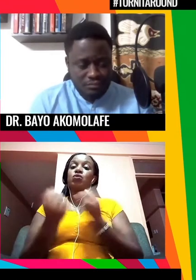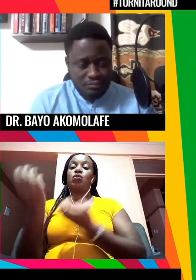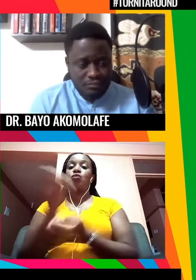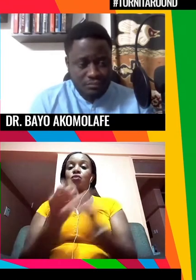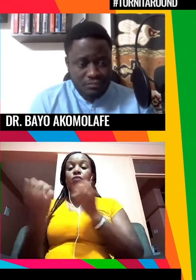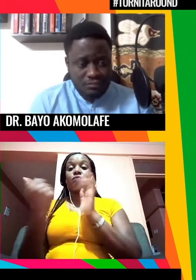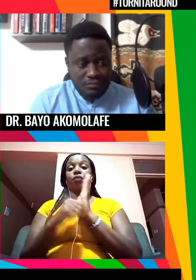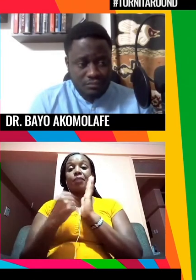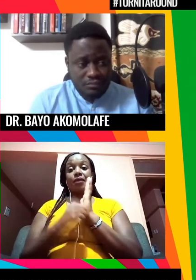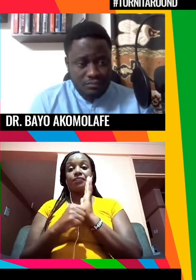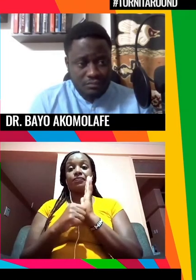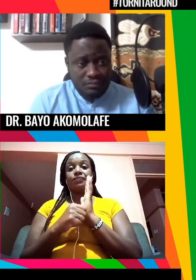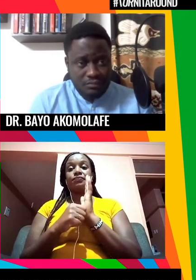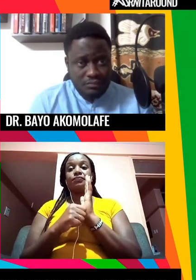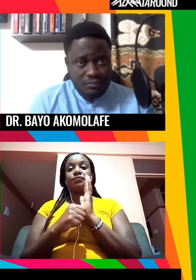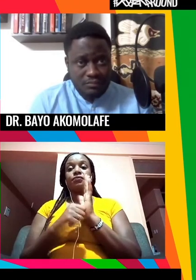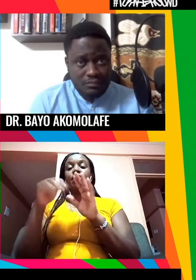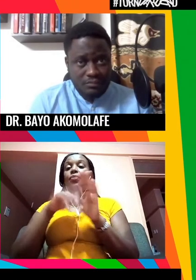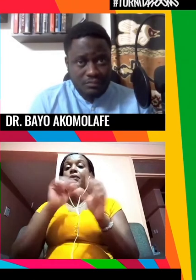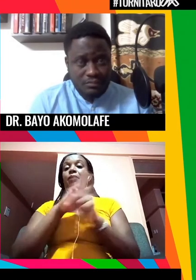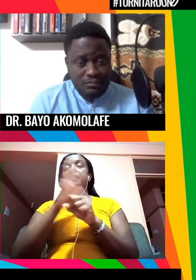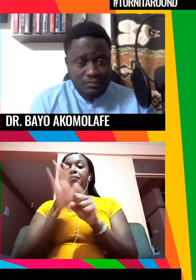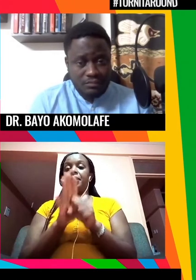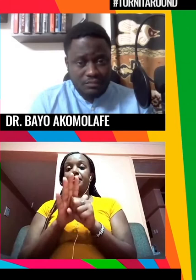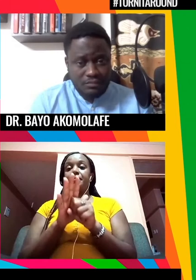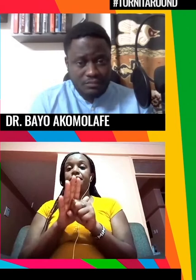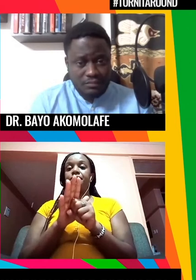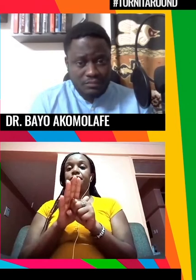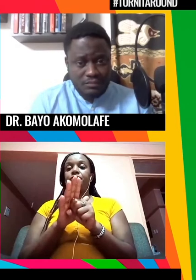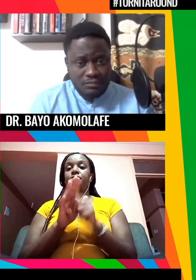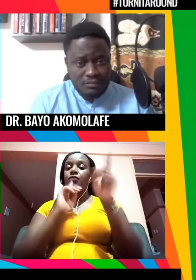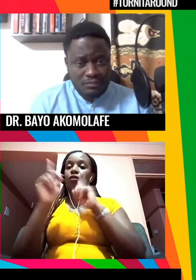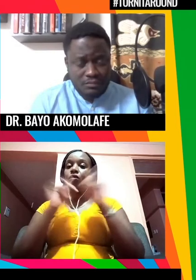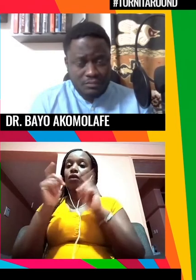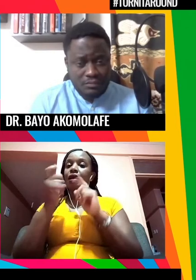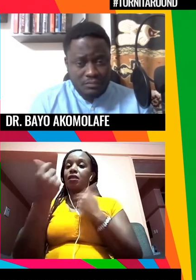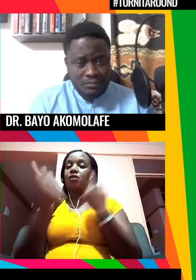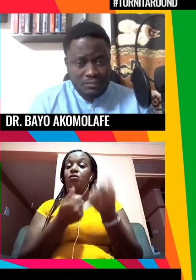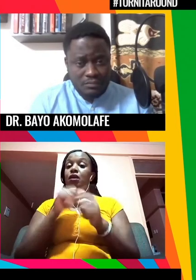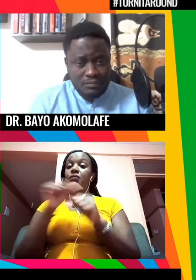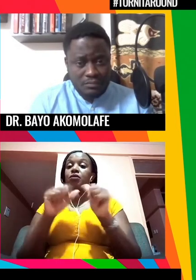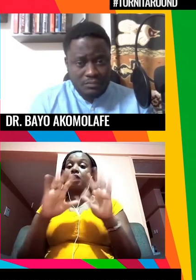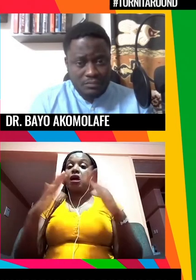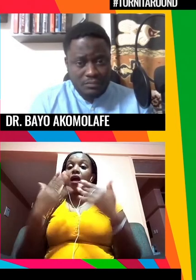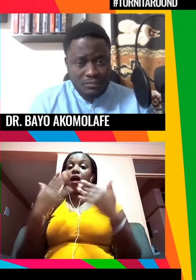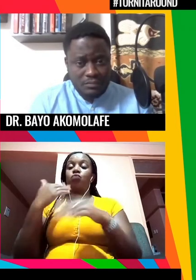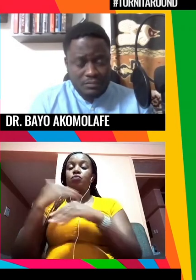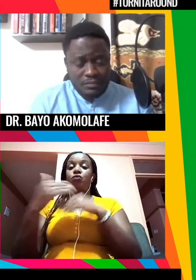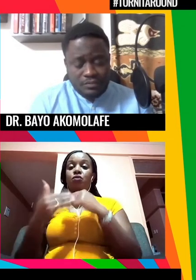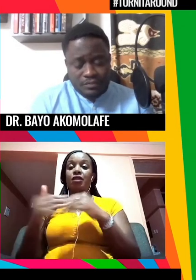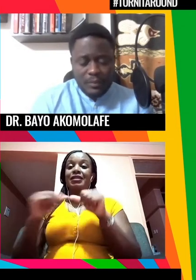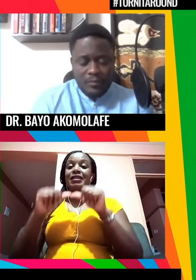económicas y sociales causadas por la pandemia y cómo podemos construir un futuro más sostenible?